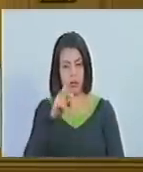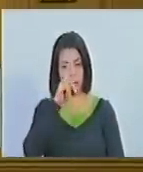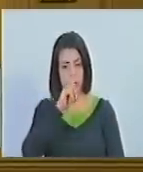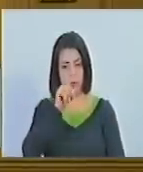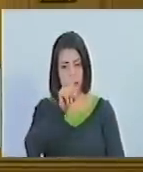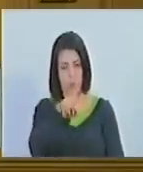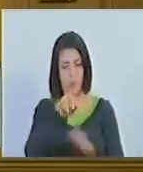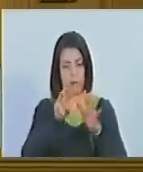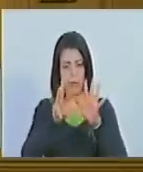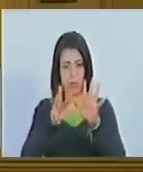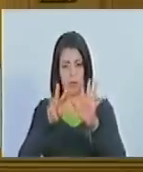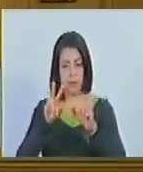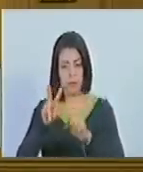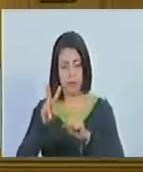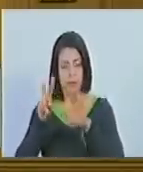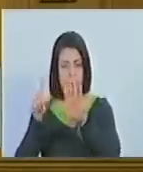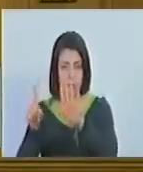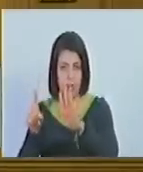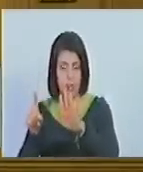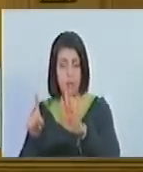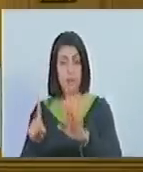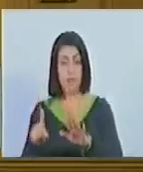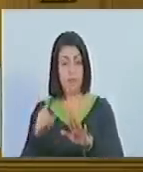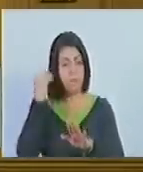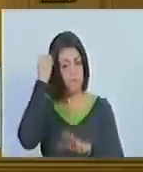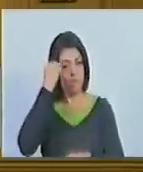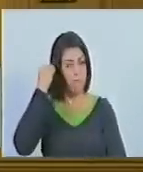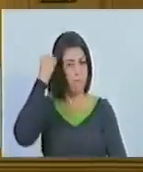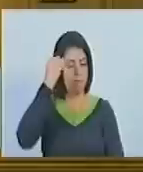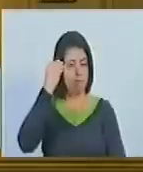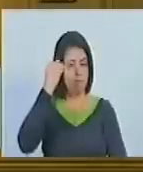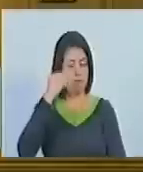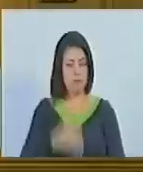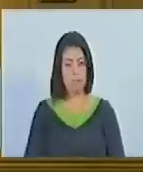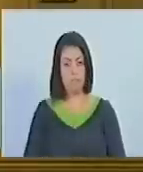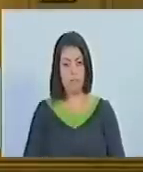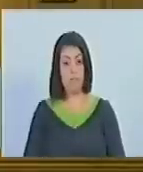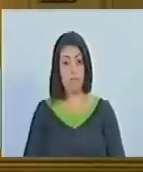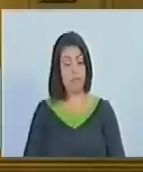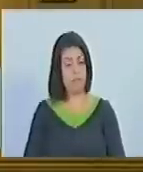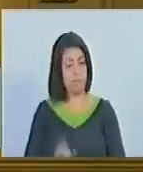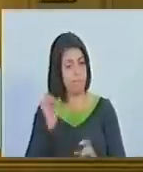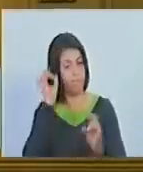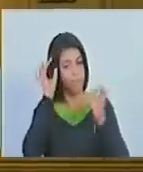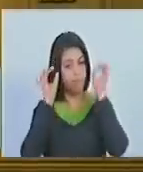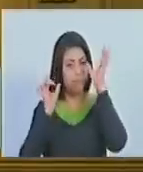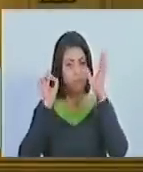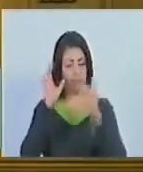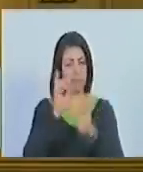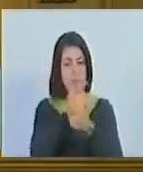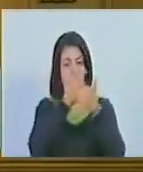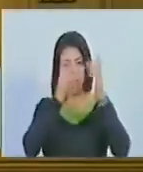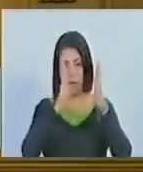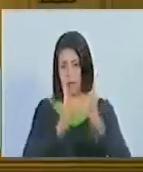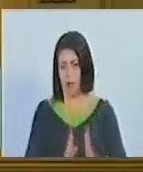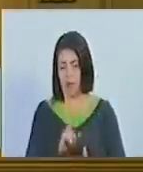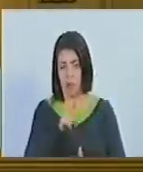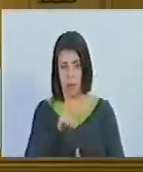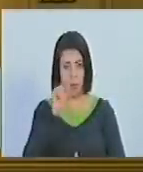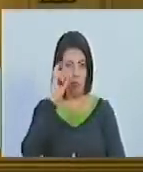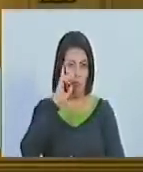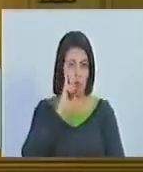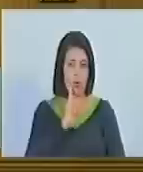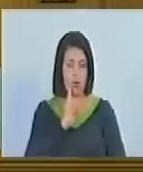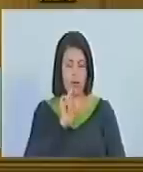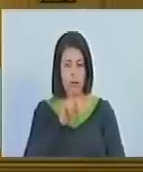de 1826 considerando que el genio libertador, que el genio del libertador Simón